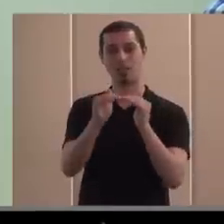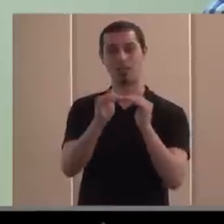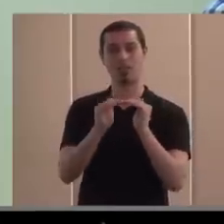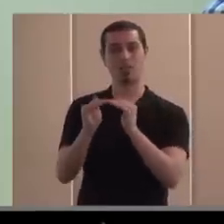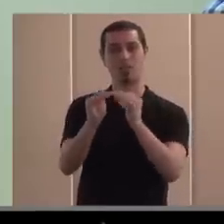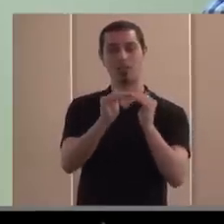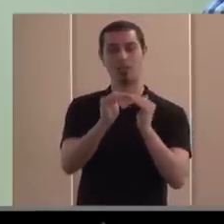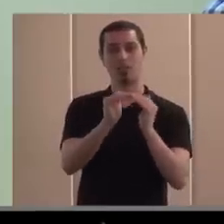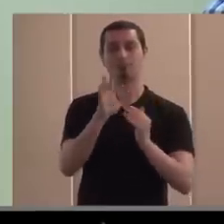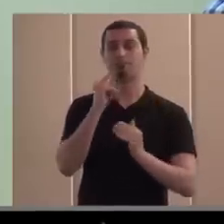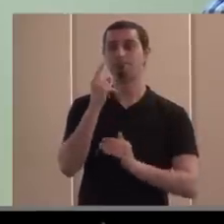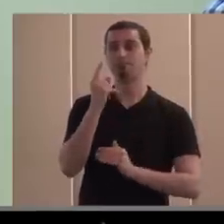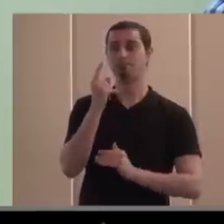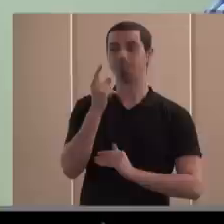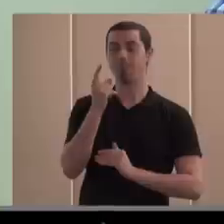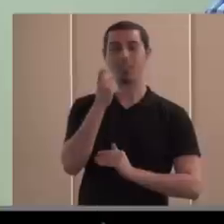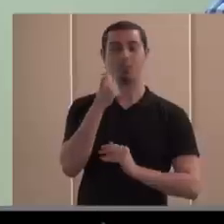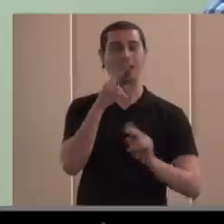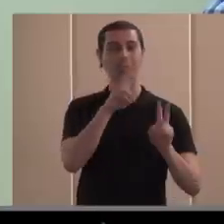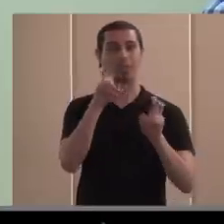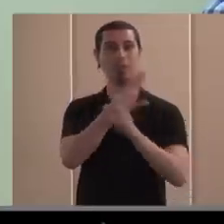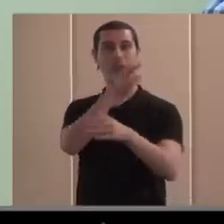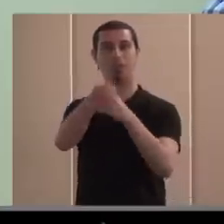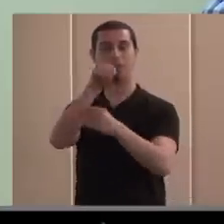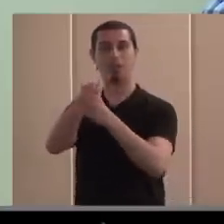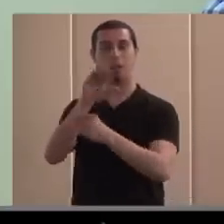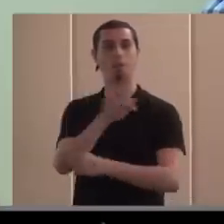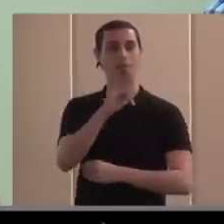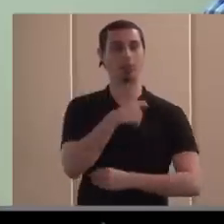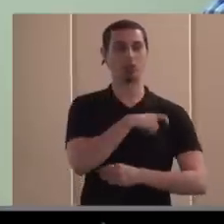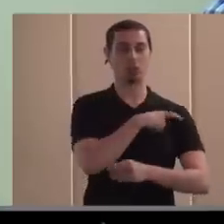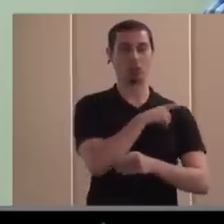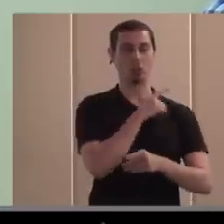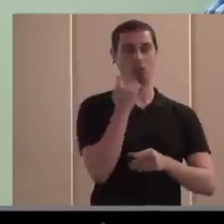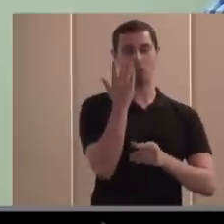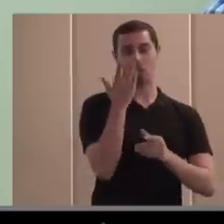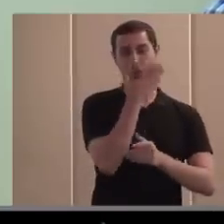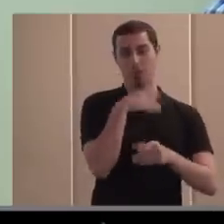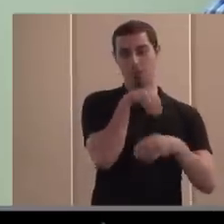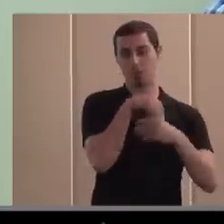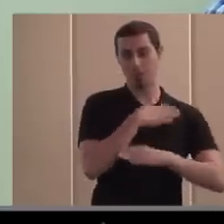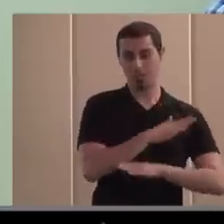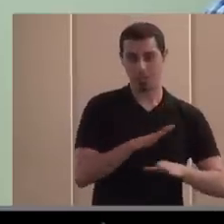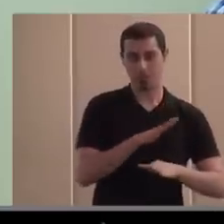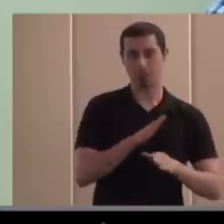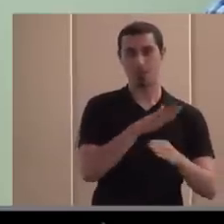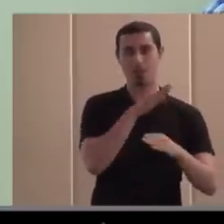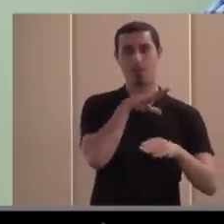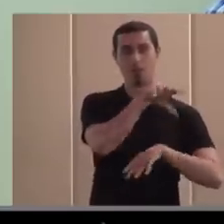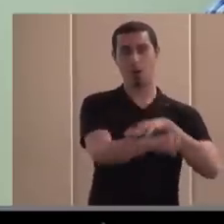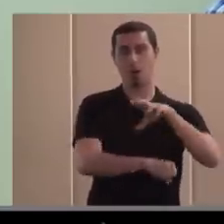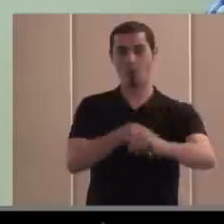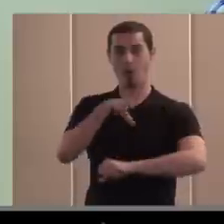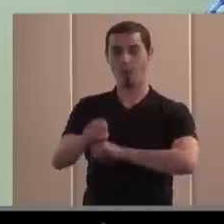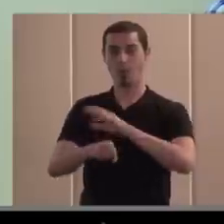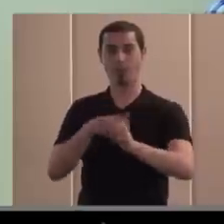pues como no me faltan temas en los que meterme, tenía consejo escolar en el colegio de mis hijos y entonces, bueno, como parece que no era un